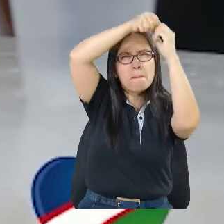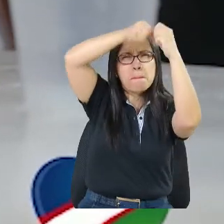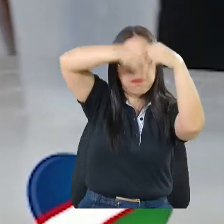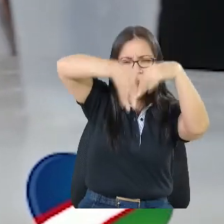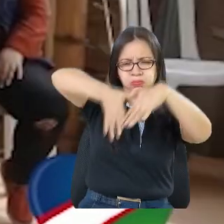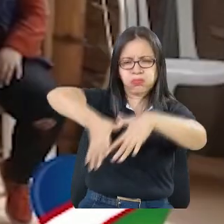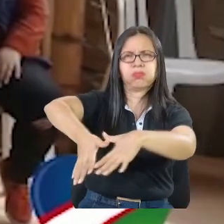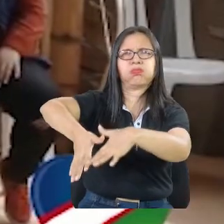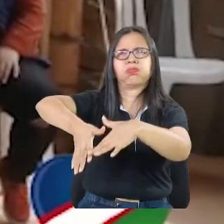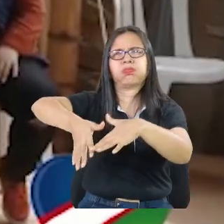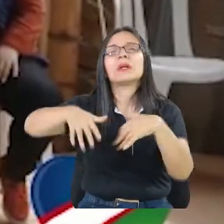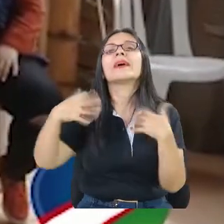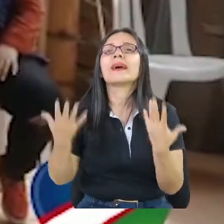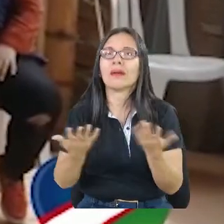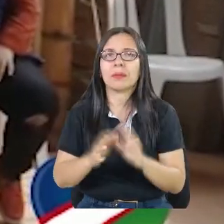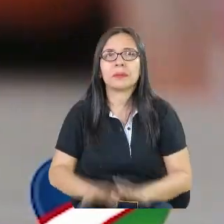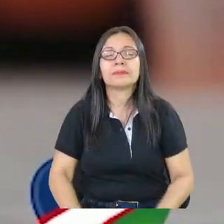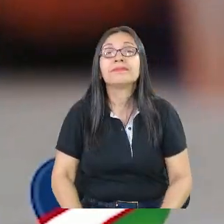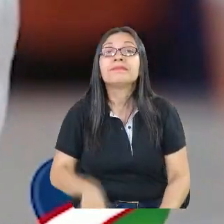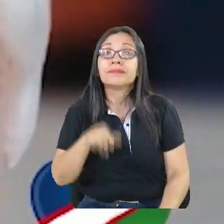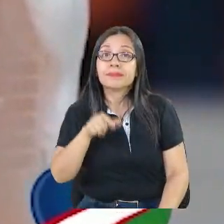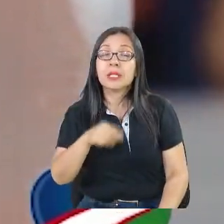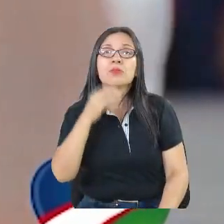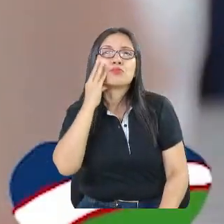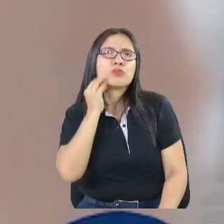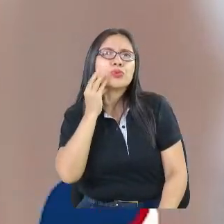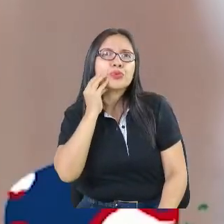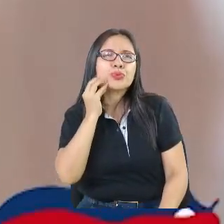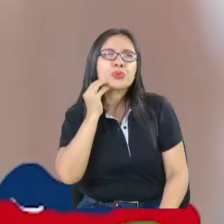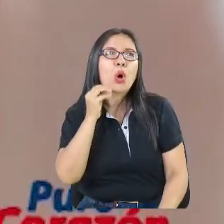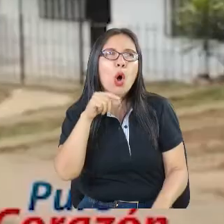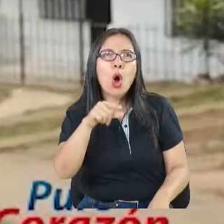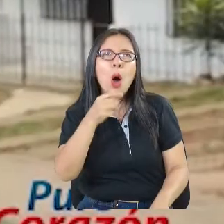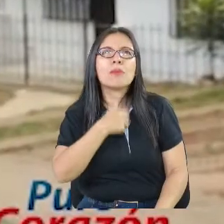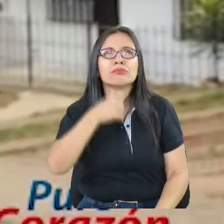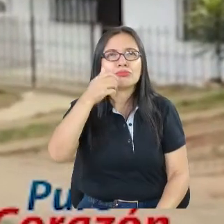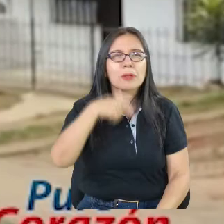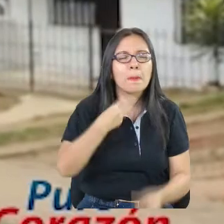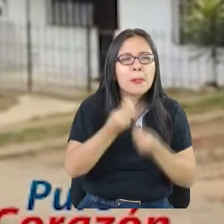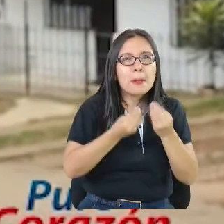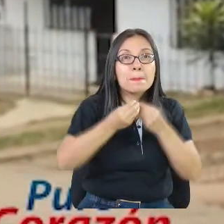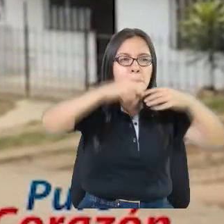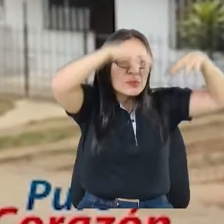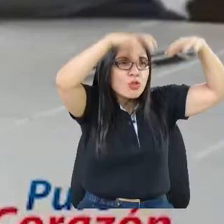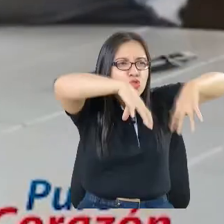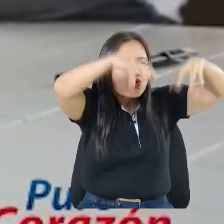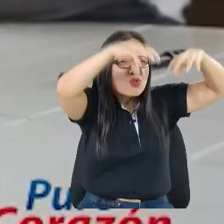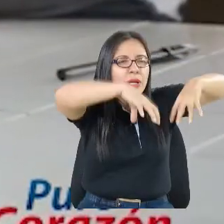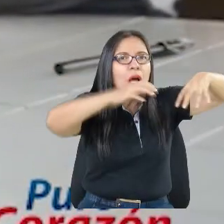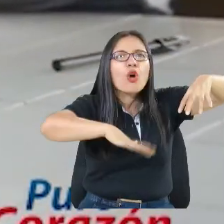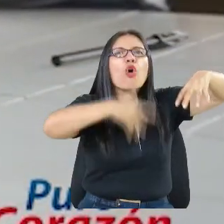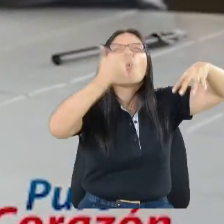Hicimos experimentos para ver cómo funciona la lluvia y cómo se inunda.